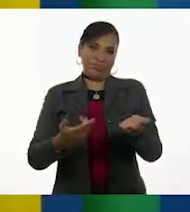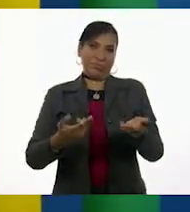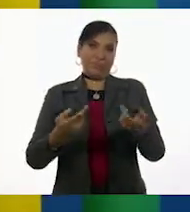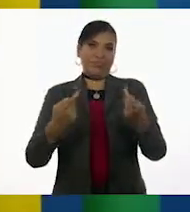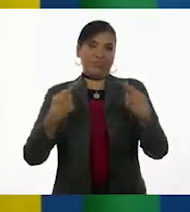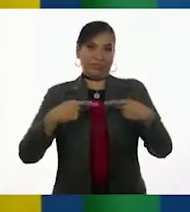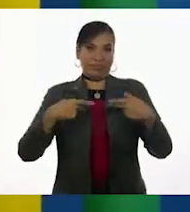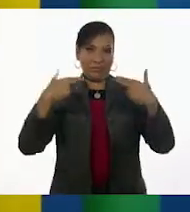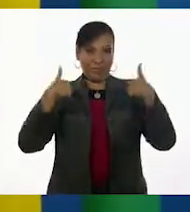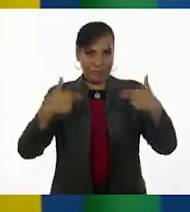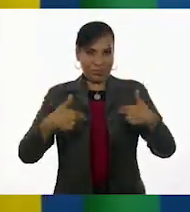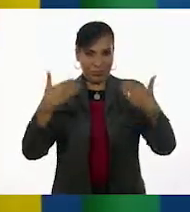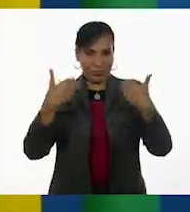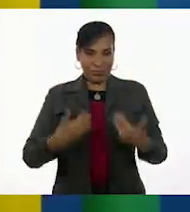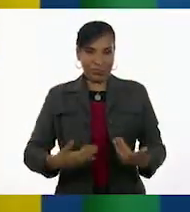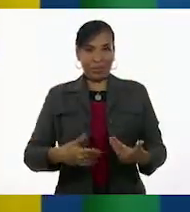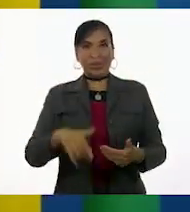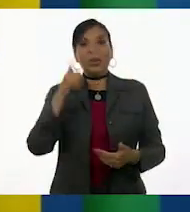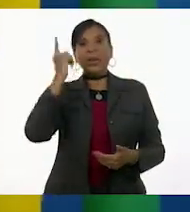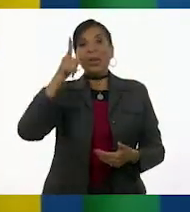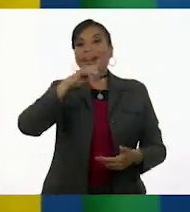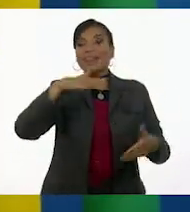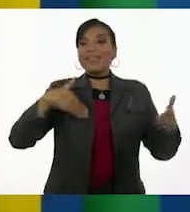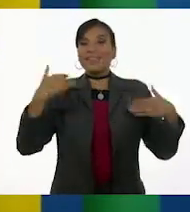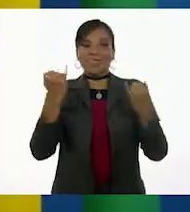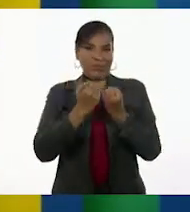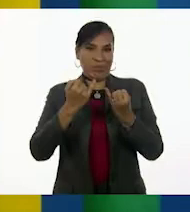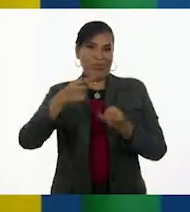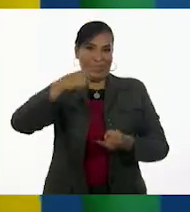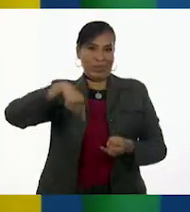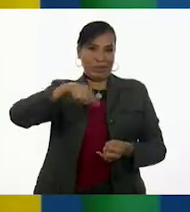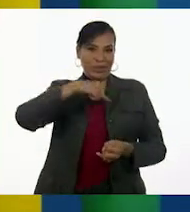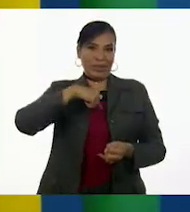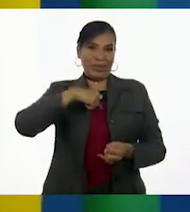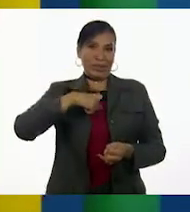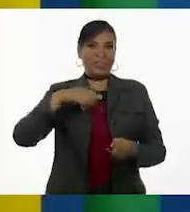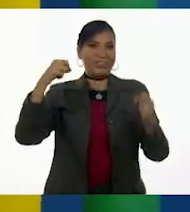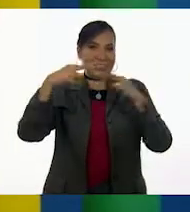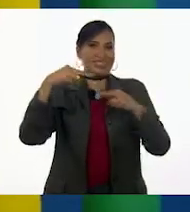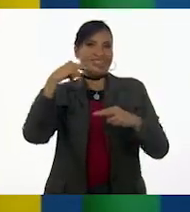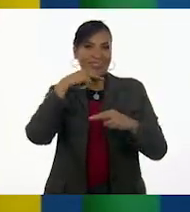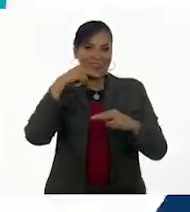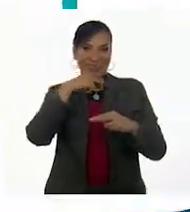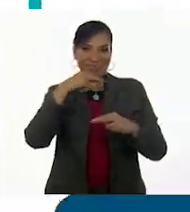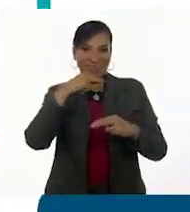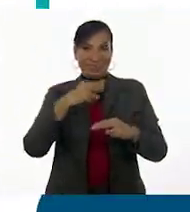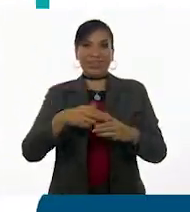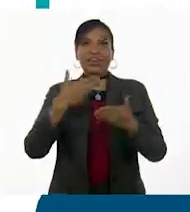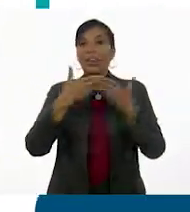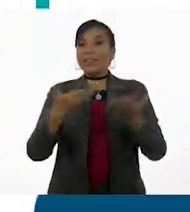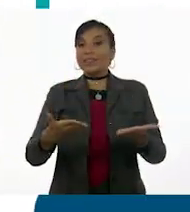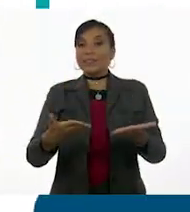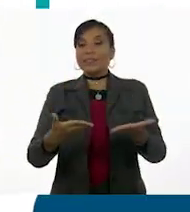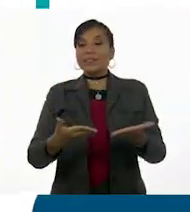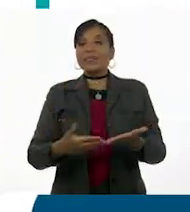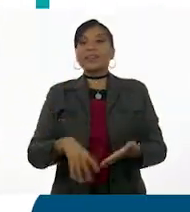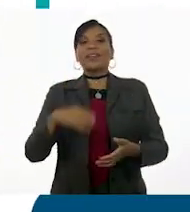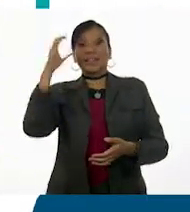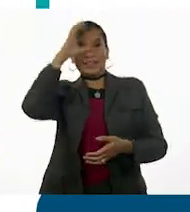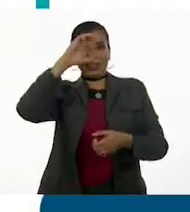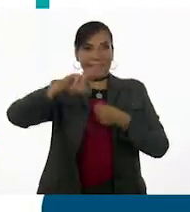un ser humano. Espero que lo hayan disfrutado tanto como nosotros. ¡Hasta la próxima! A continuación,